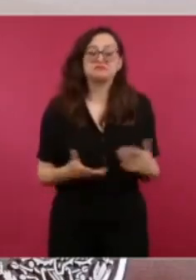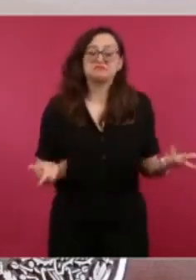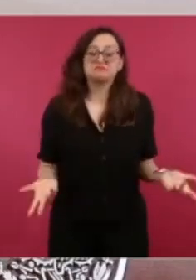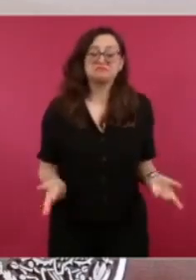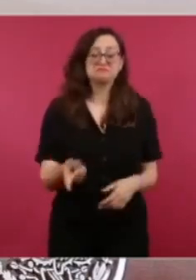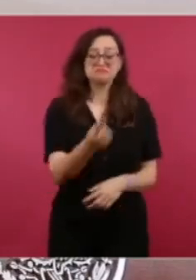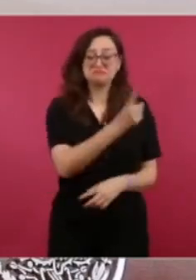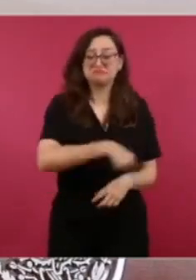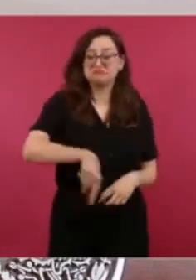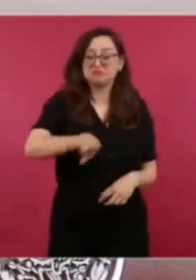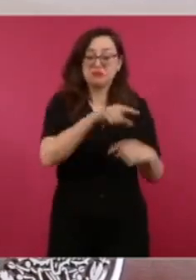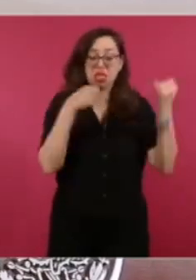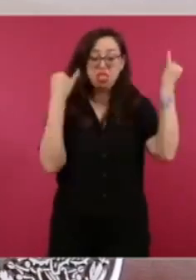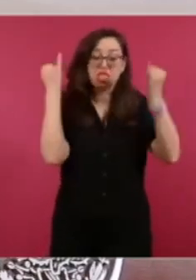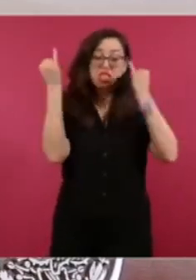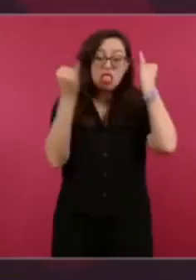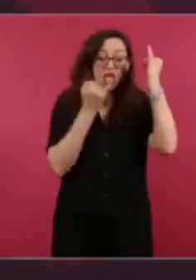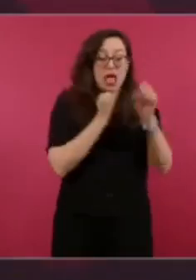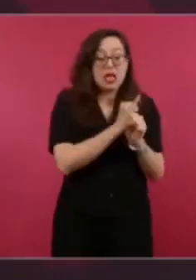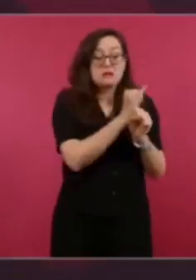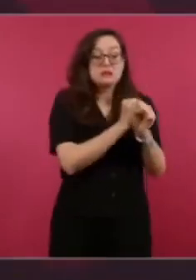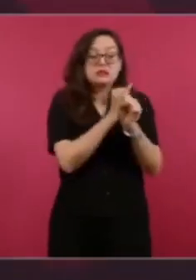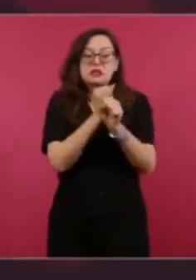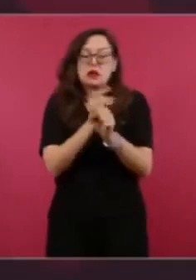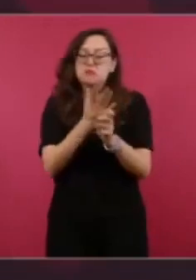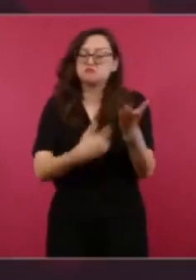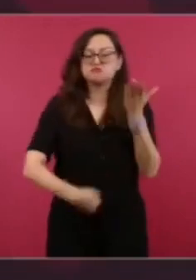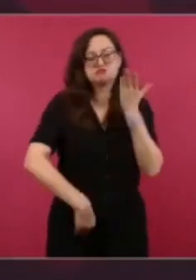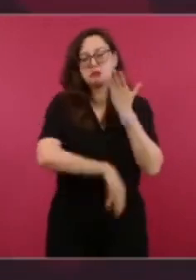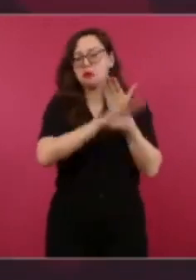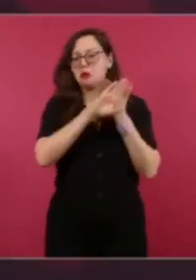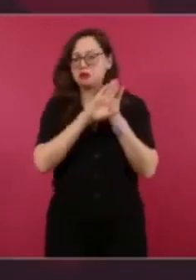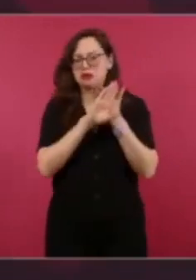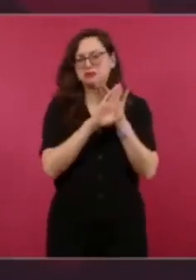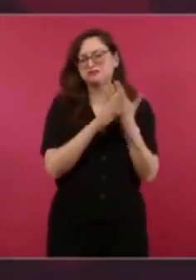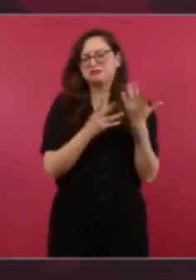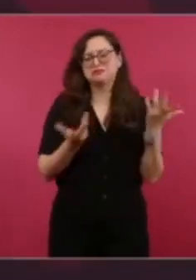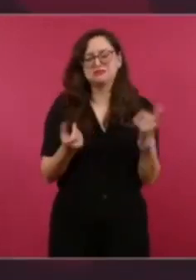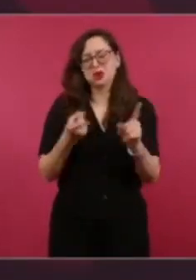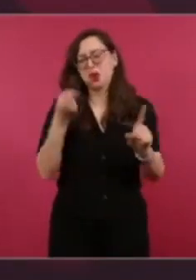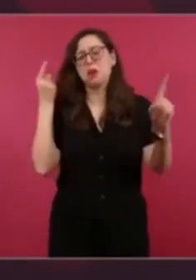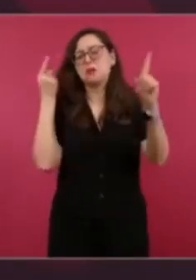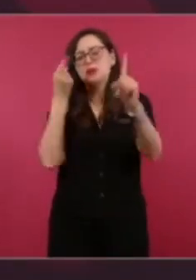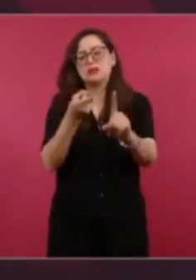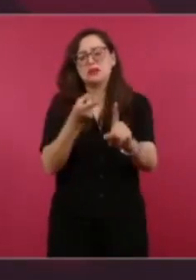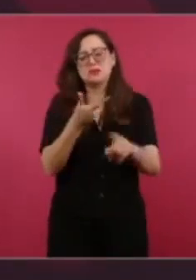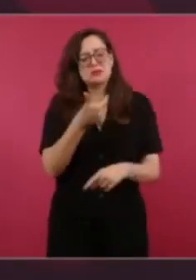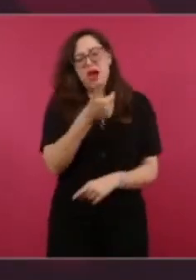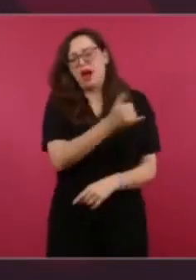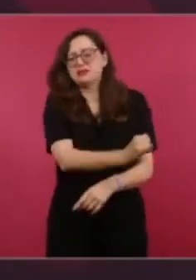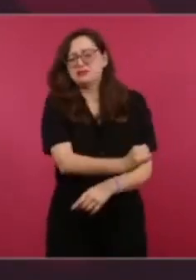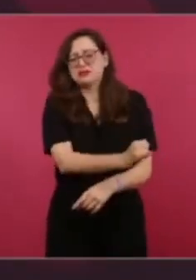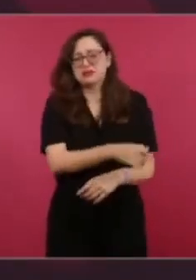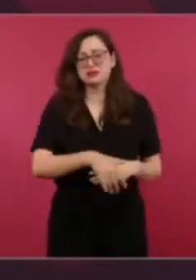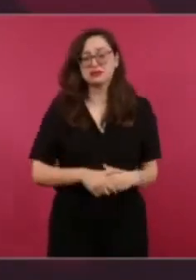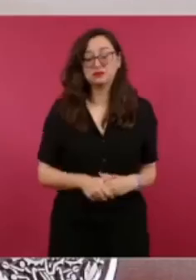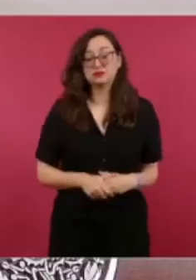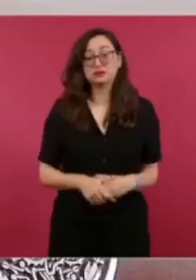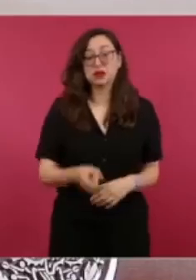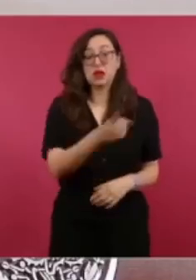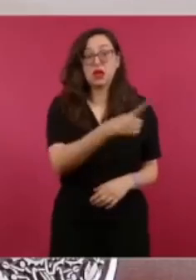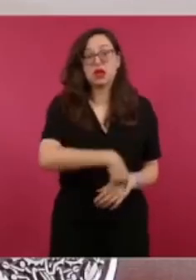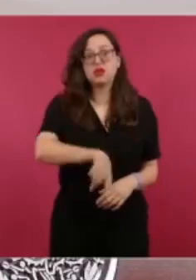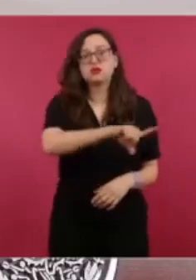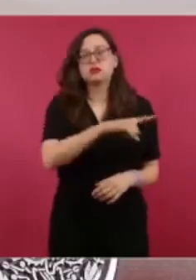para demostrar